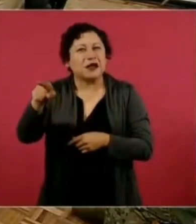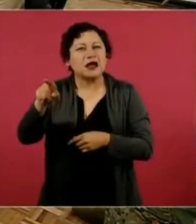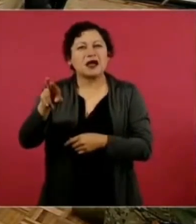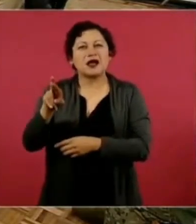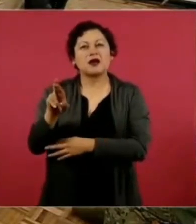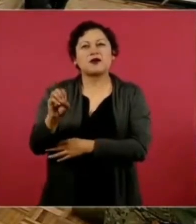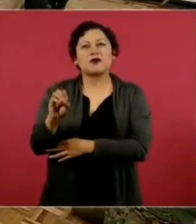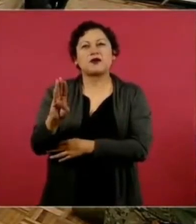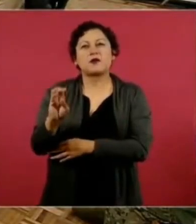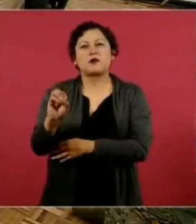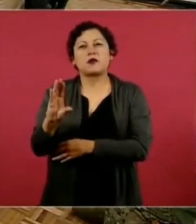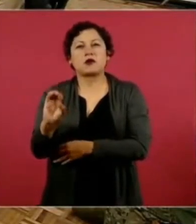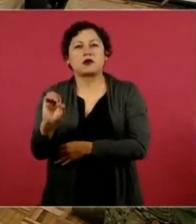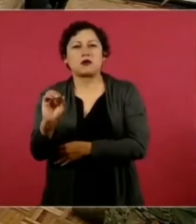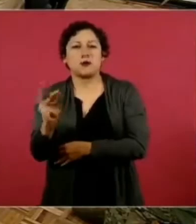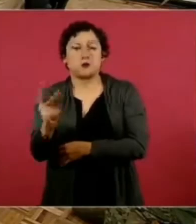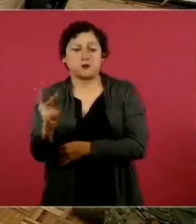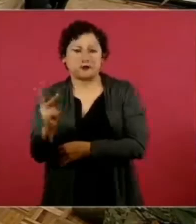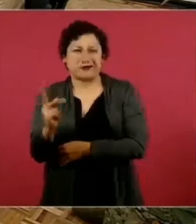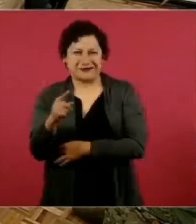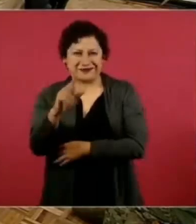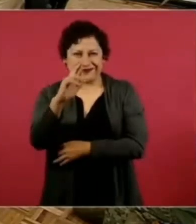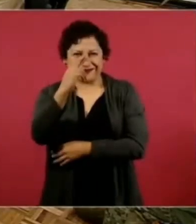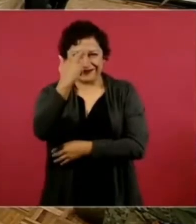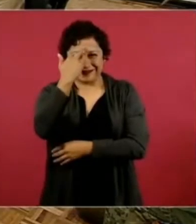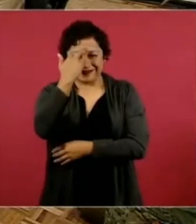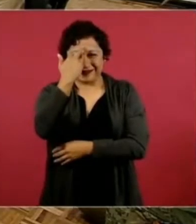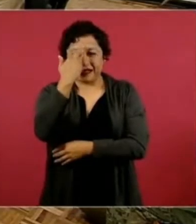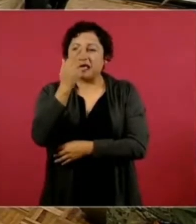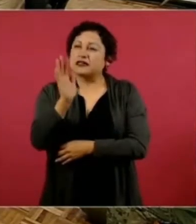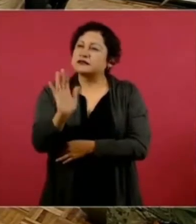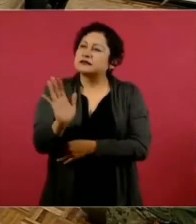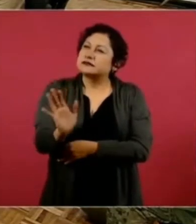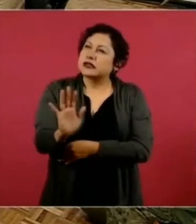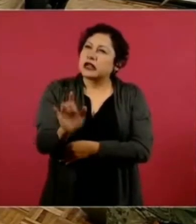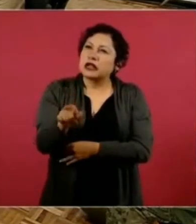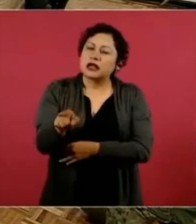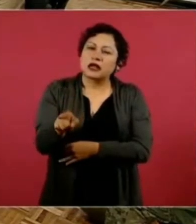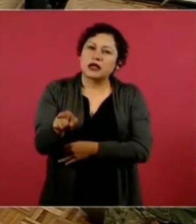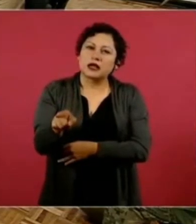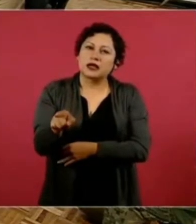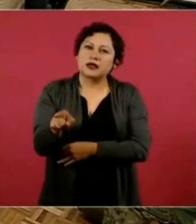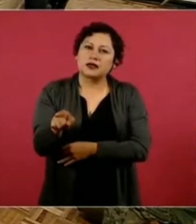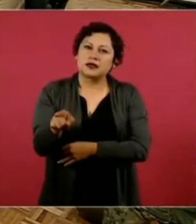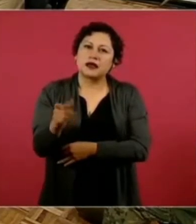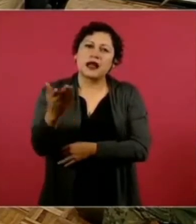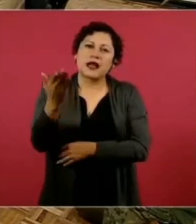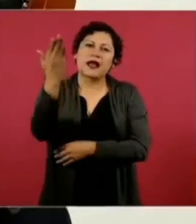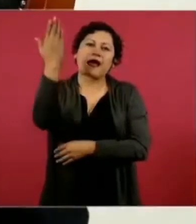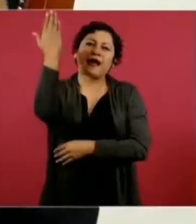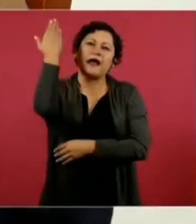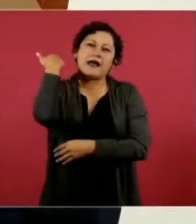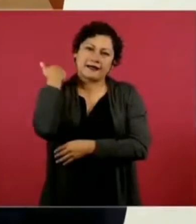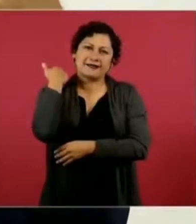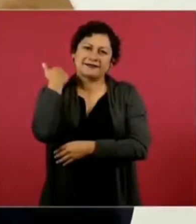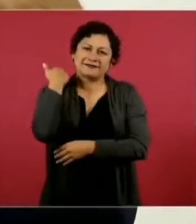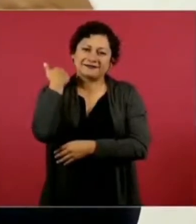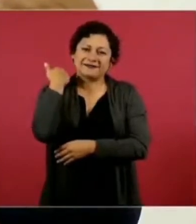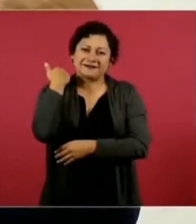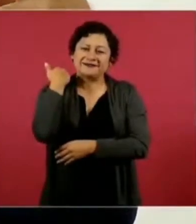Había un… no, no, los muñecos, todos estos forrados…